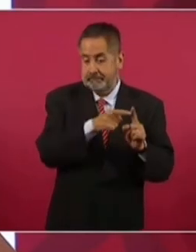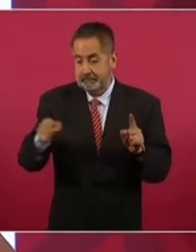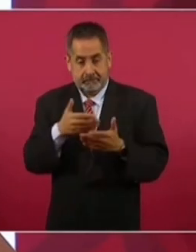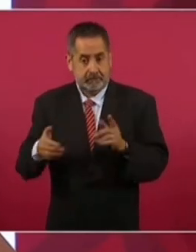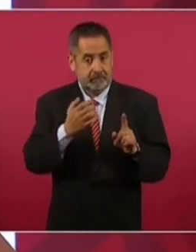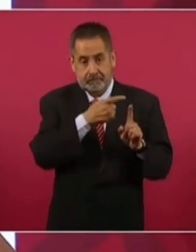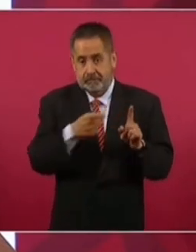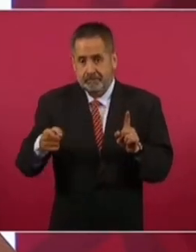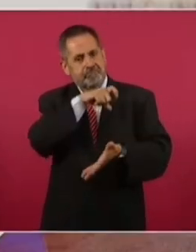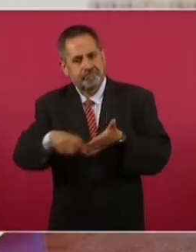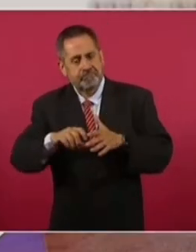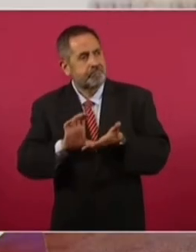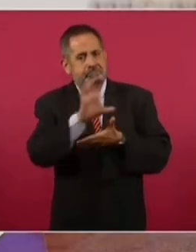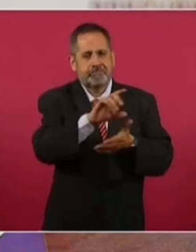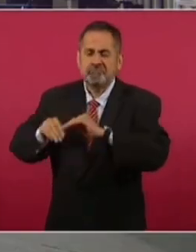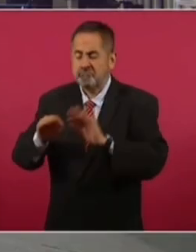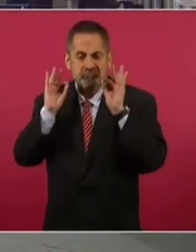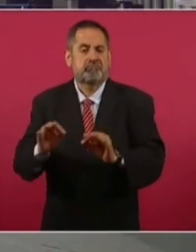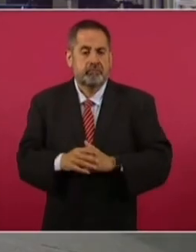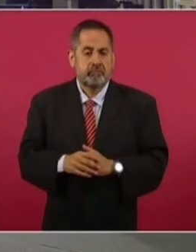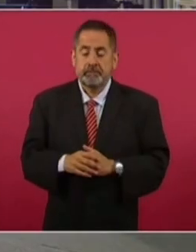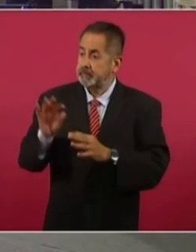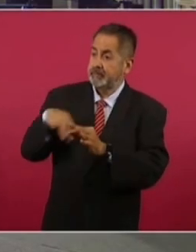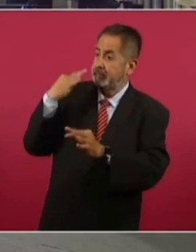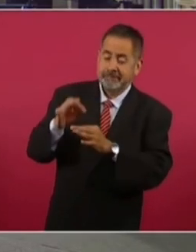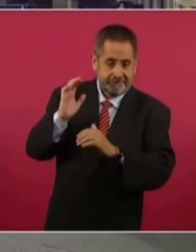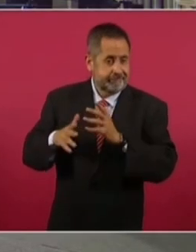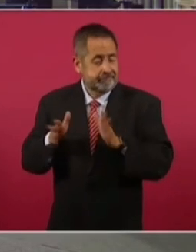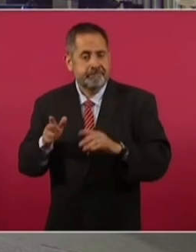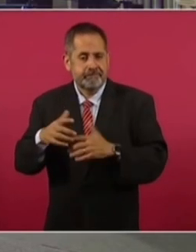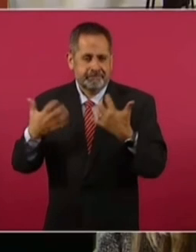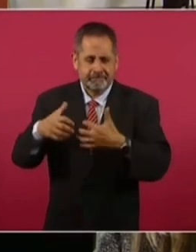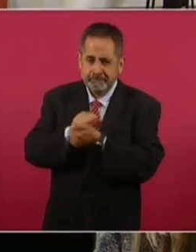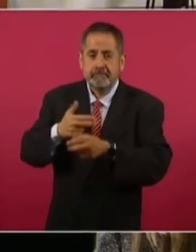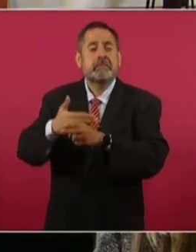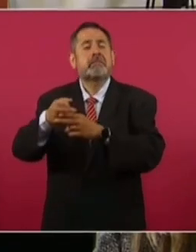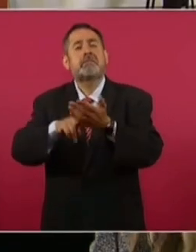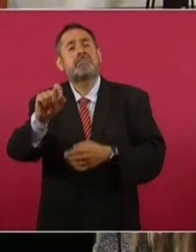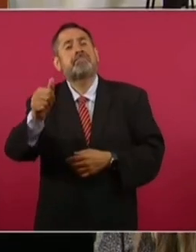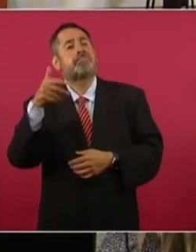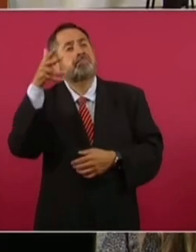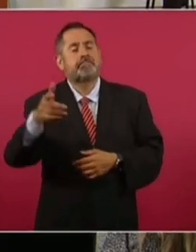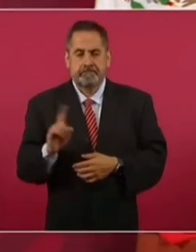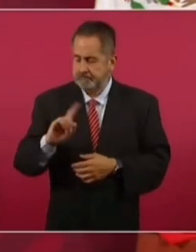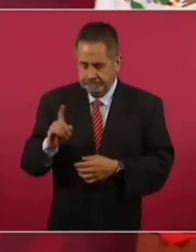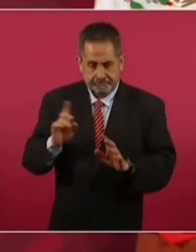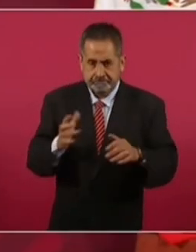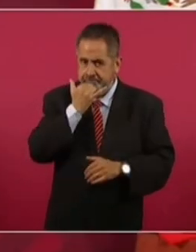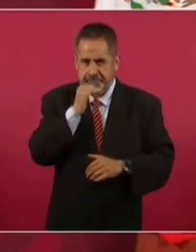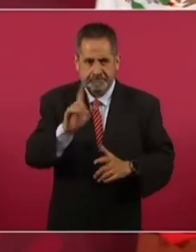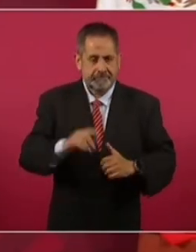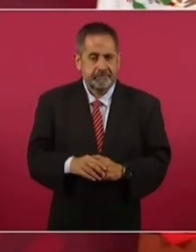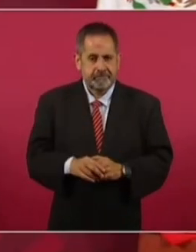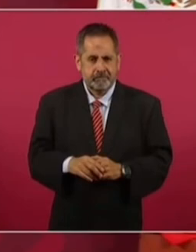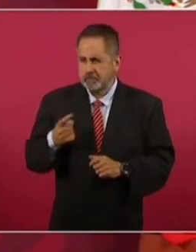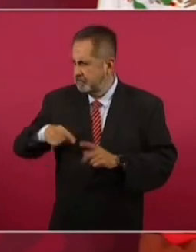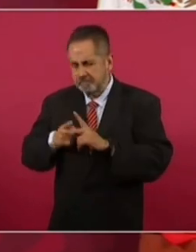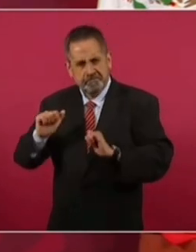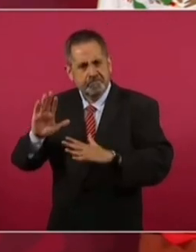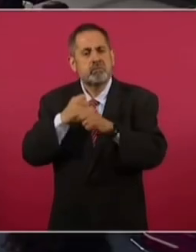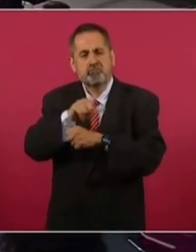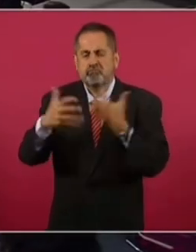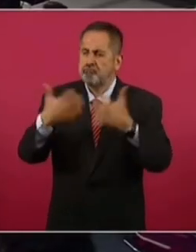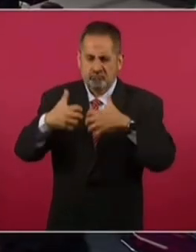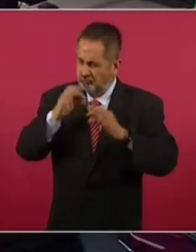fecha, ya se pagó de Deer Park. ¿Cuándo va a estar? ¿Que va a producir hasta el 2026? No, no, no, no, no. Hemos hecho el